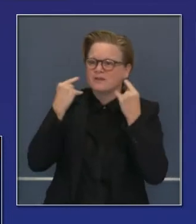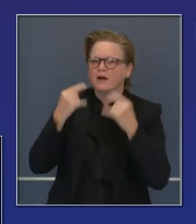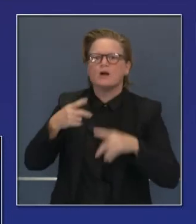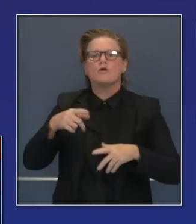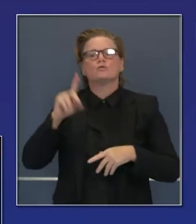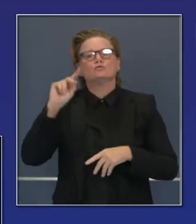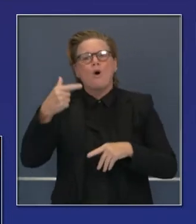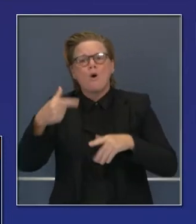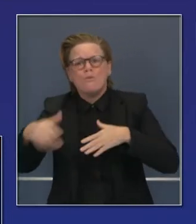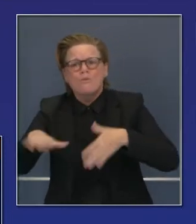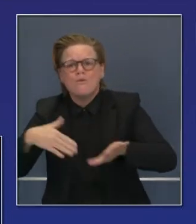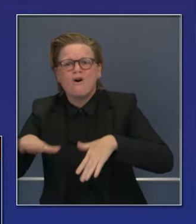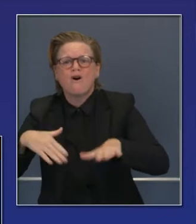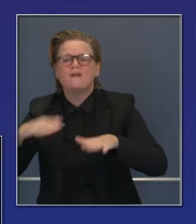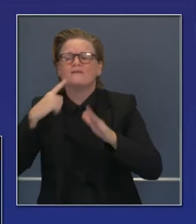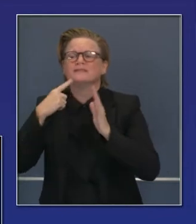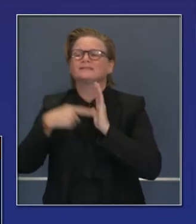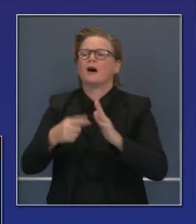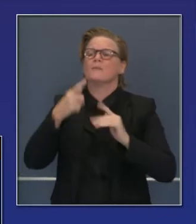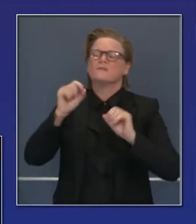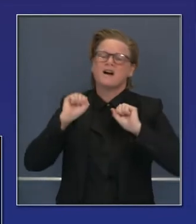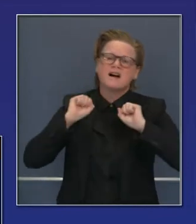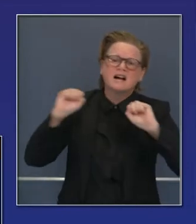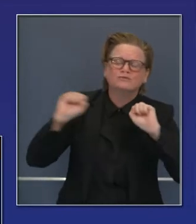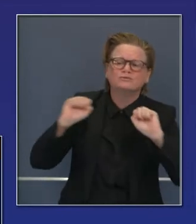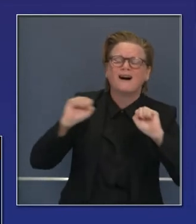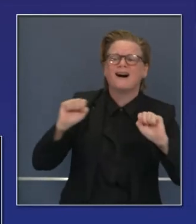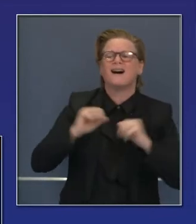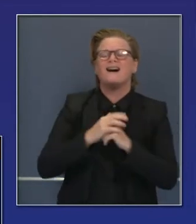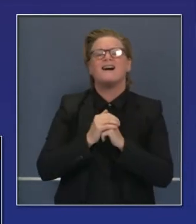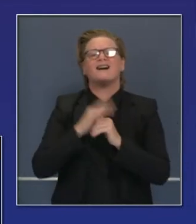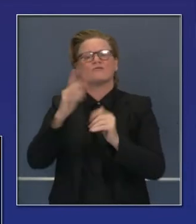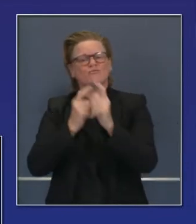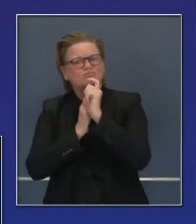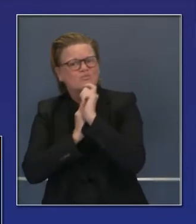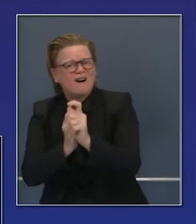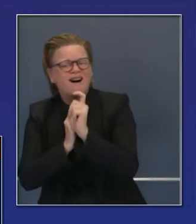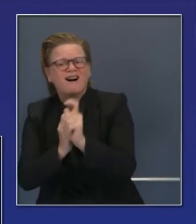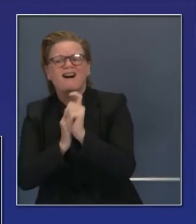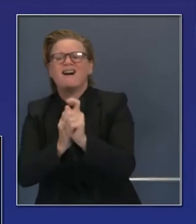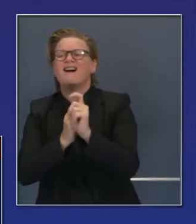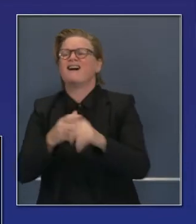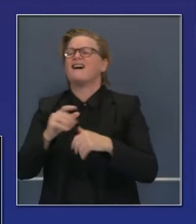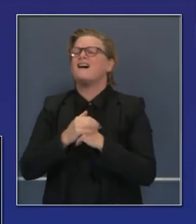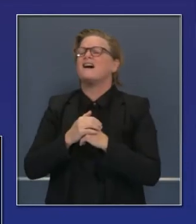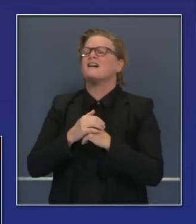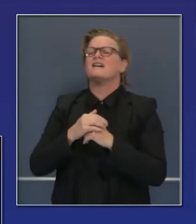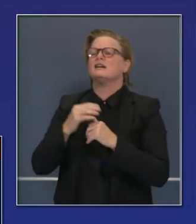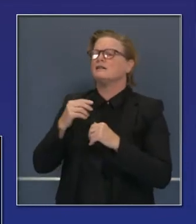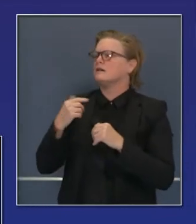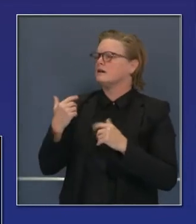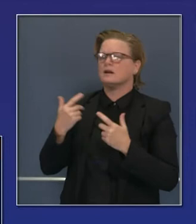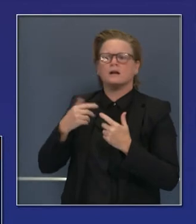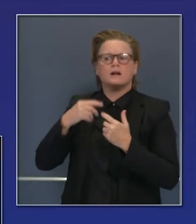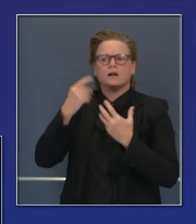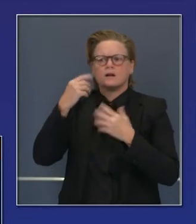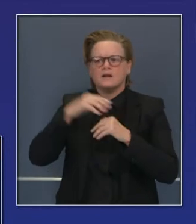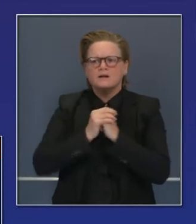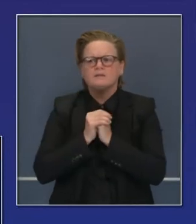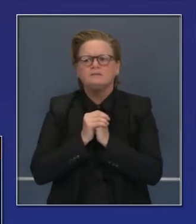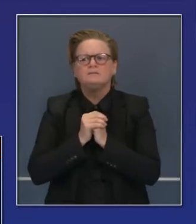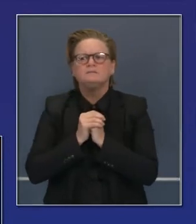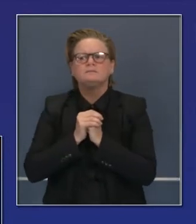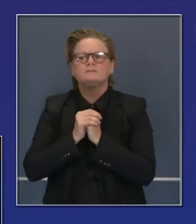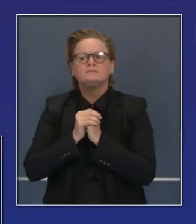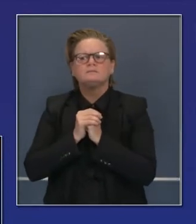perro a caminar. Queremos que salga a hacer ejercicio, que salga a correr con alguien de su casa. Que